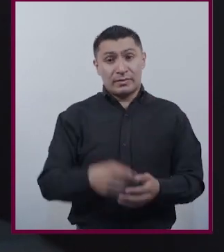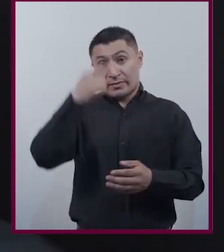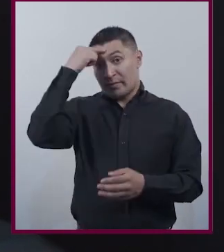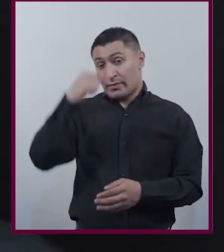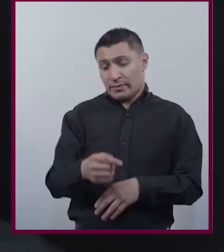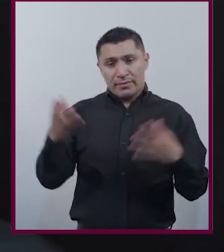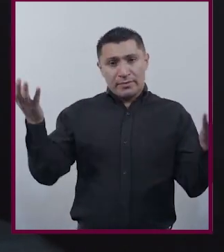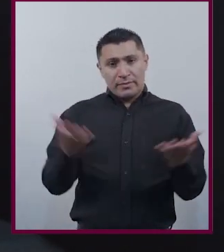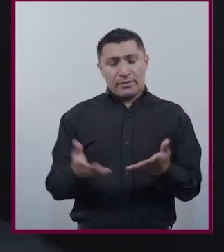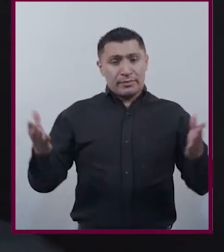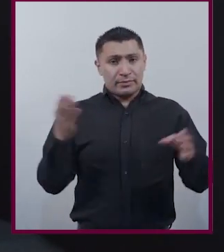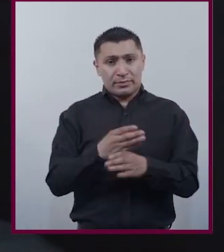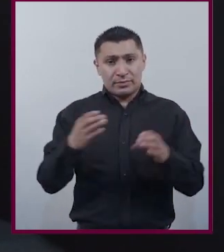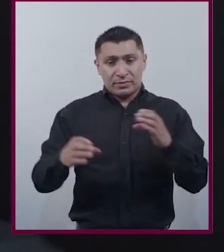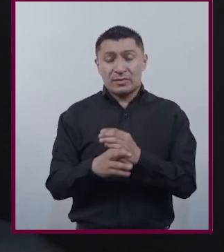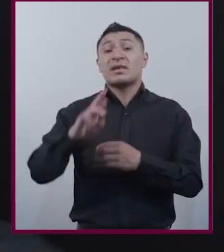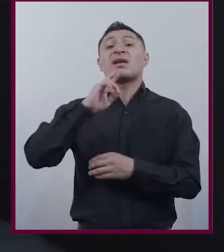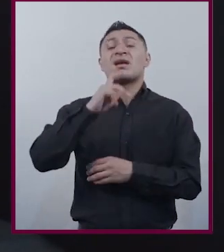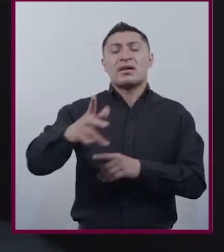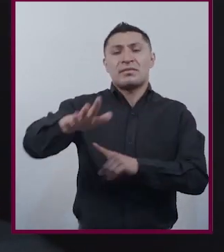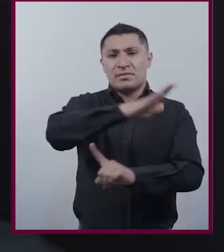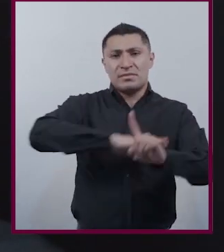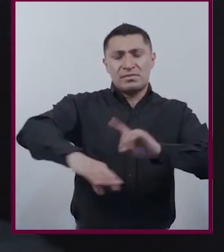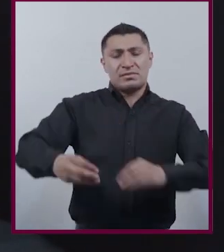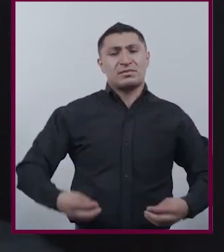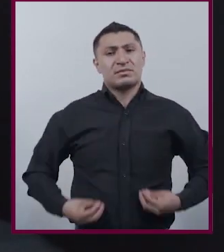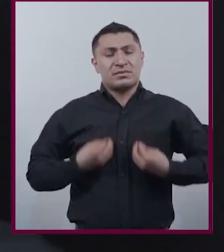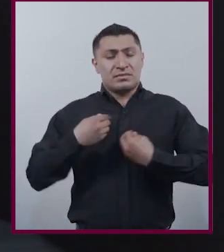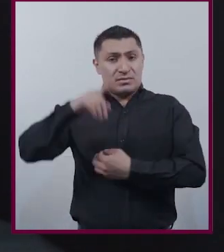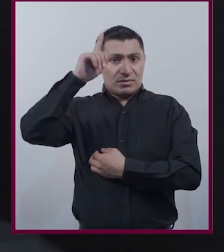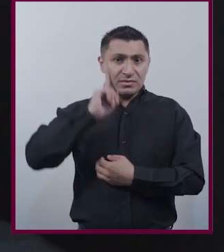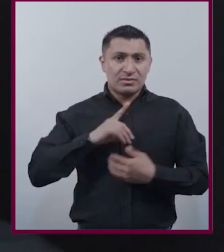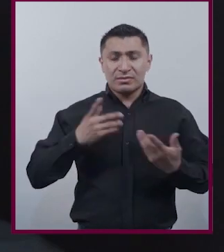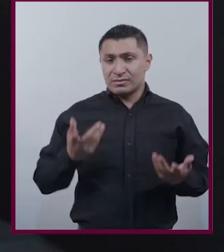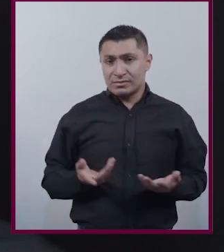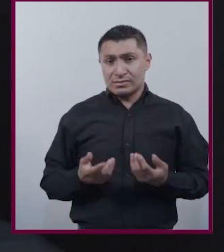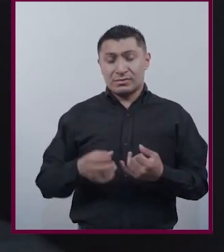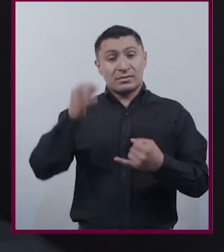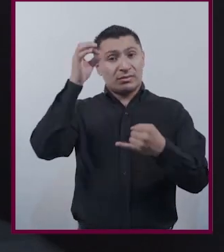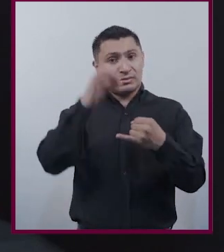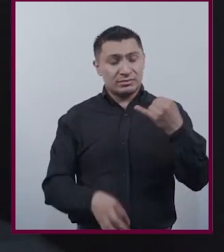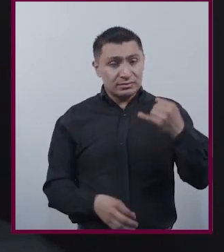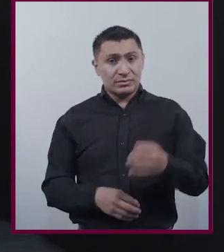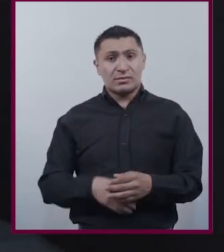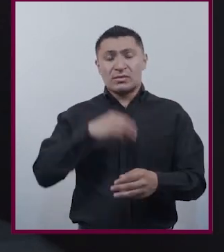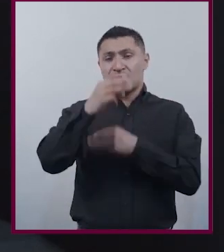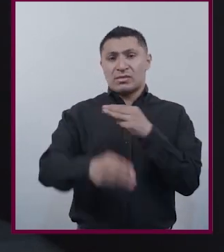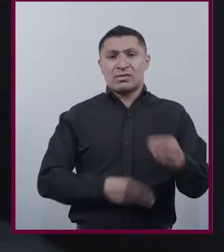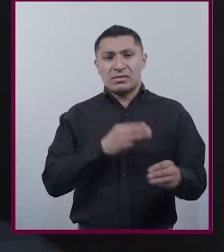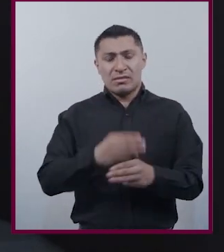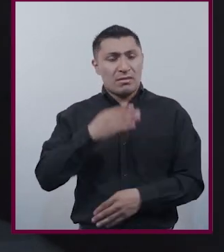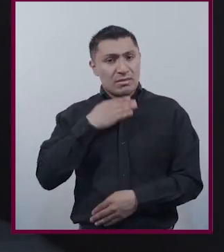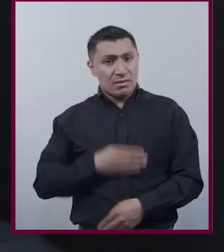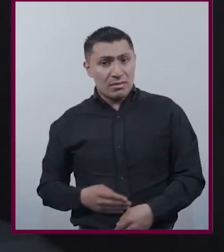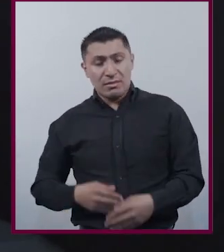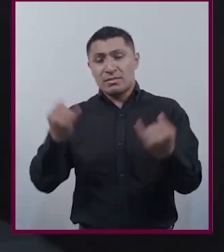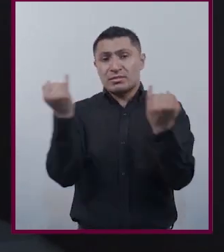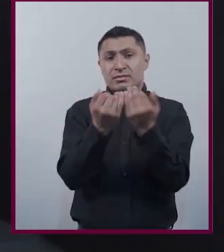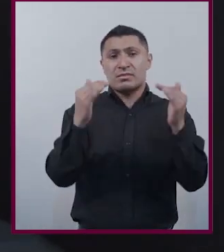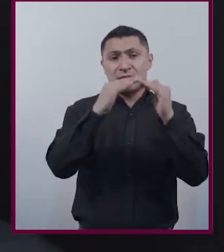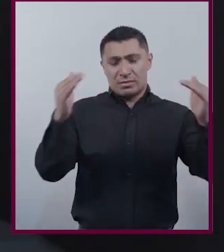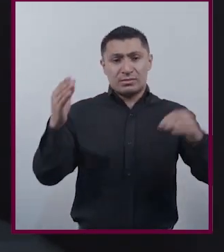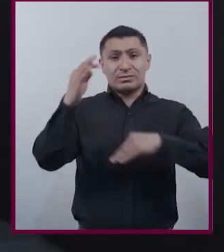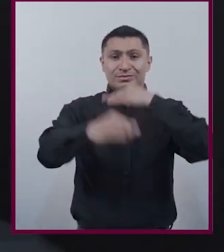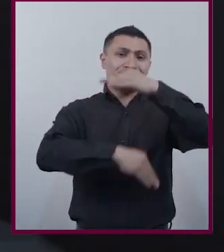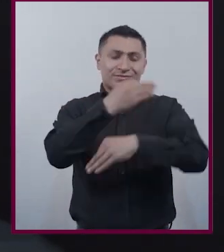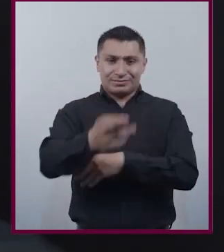emprender acciones Que mejoran Las condiciones De vida De las mujeres Finalmente Un mundo justo E igualitario Nos